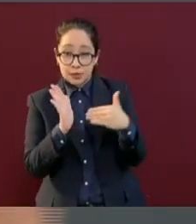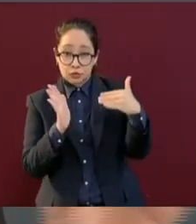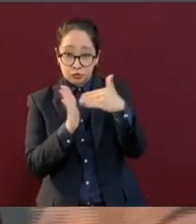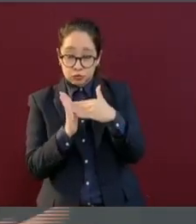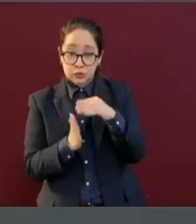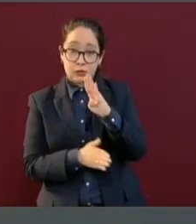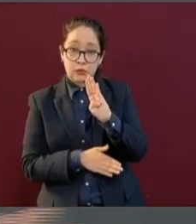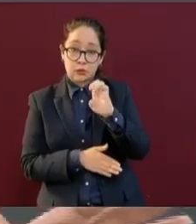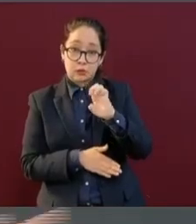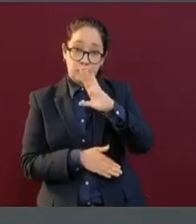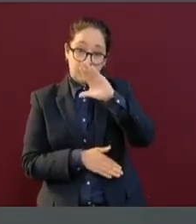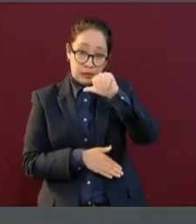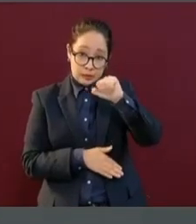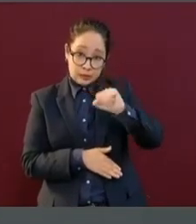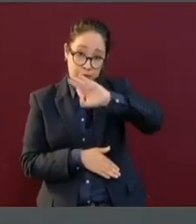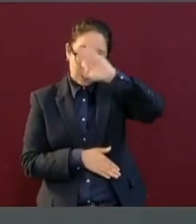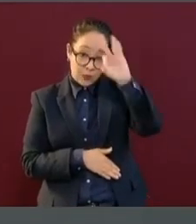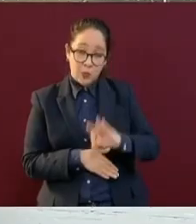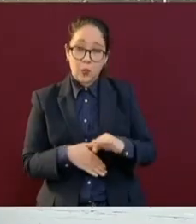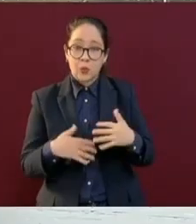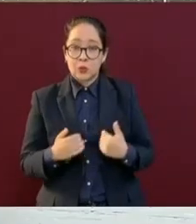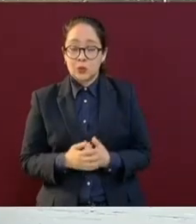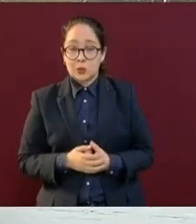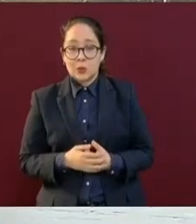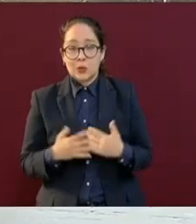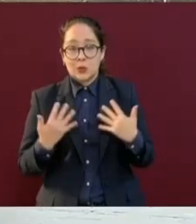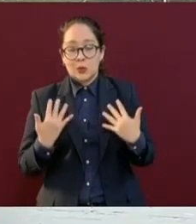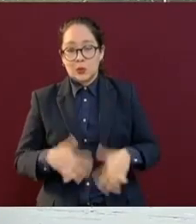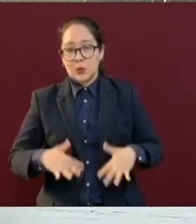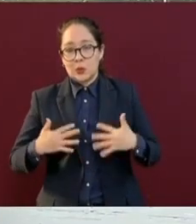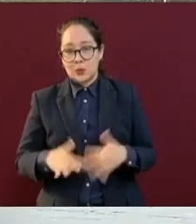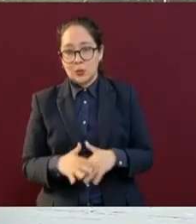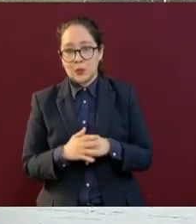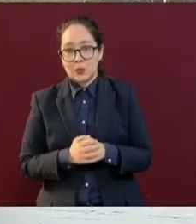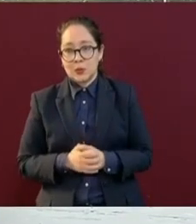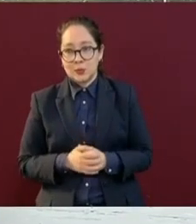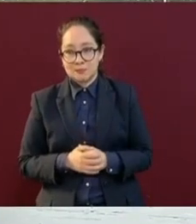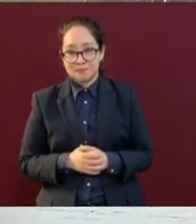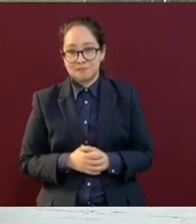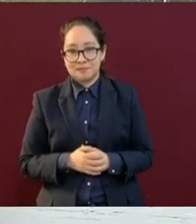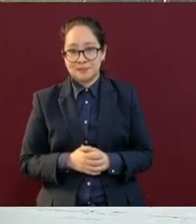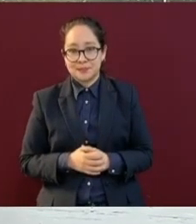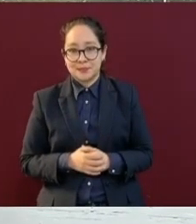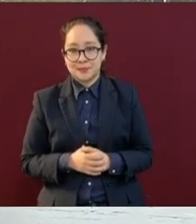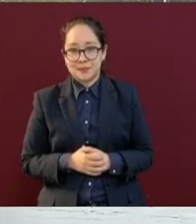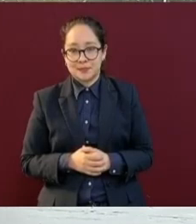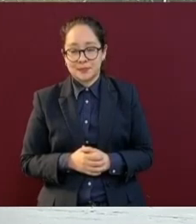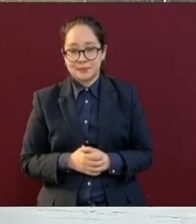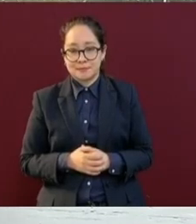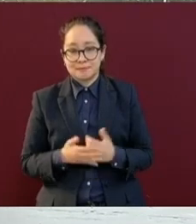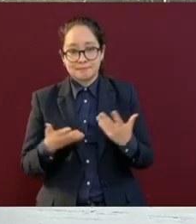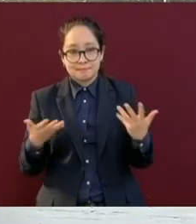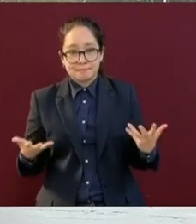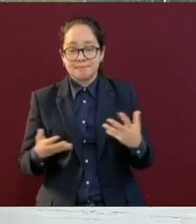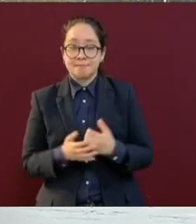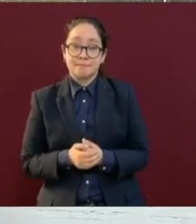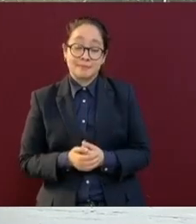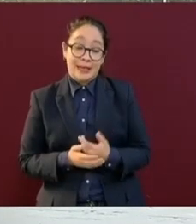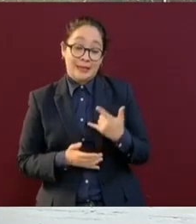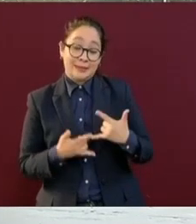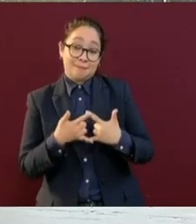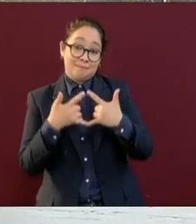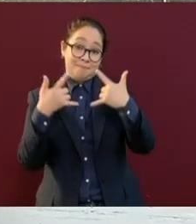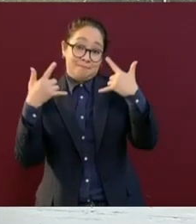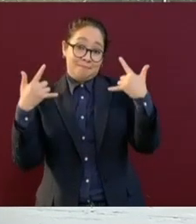Tampoco hay precedente. Nada se había hecho como esto en la